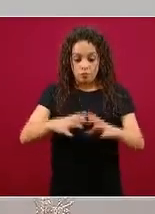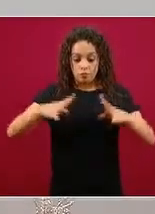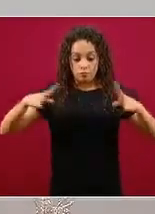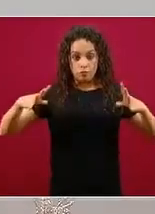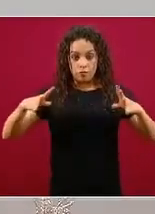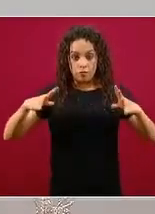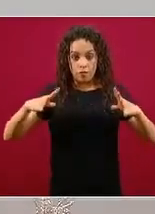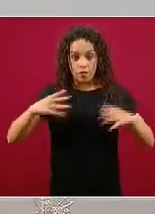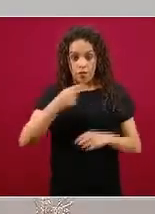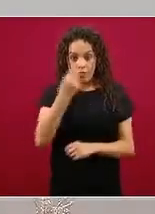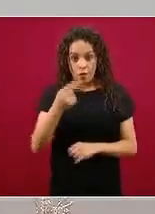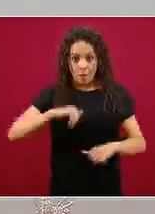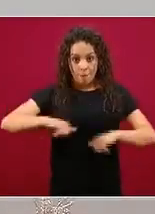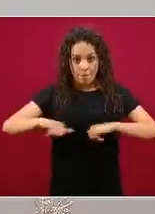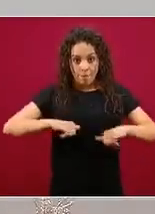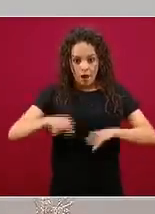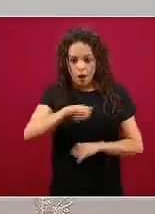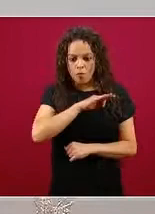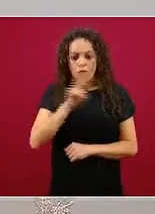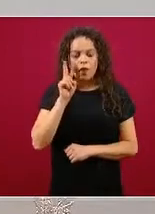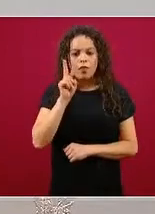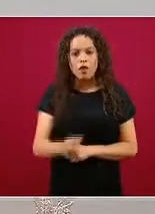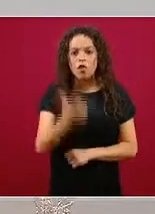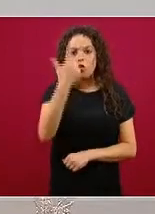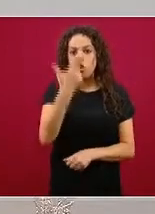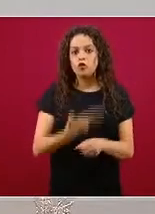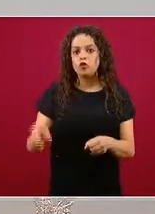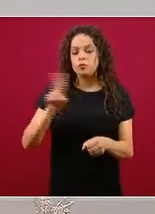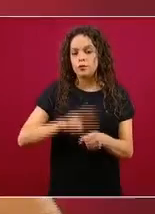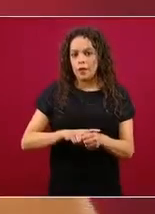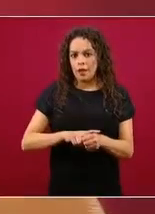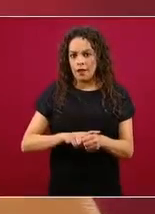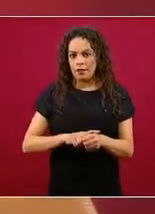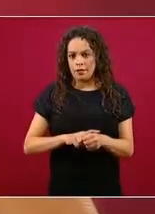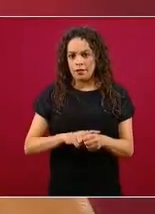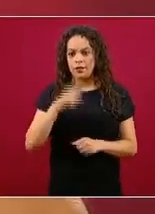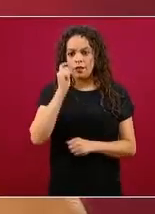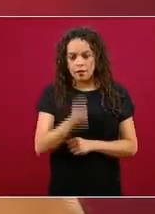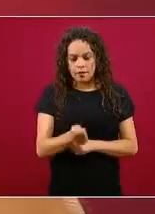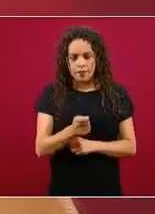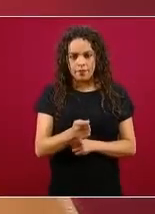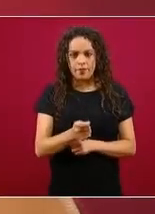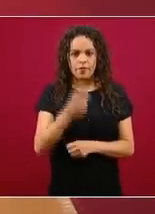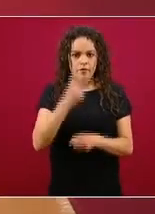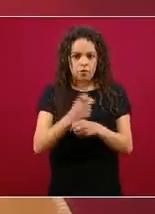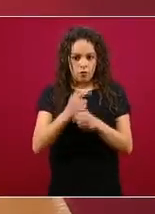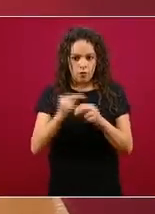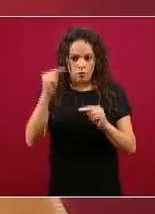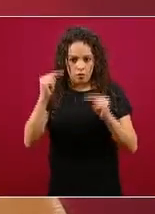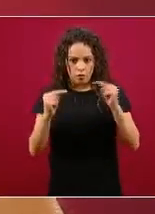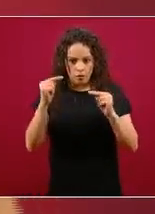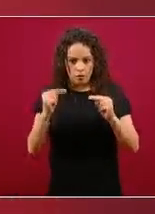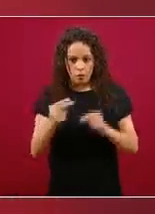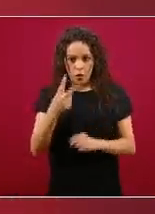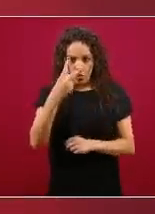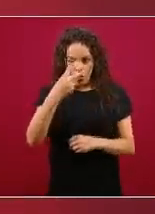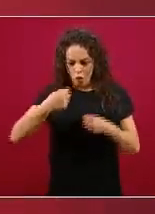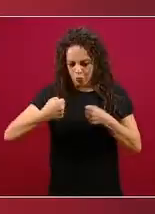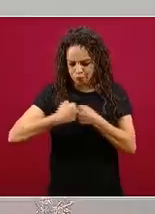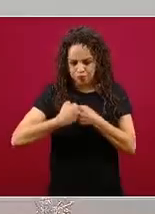aquí yo estoy viendo dos hospitales de segundo nivel pegaditos, un no COVID y uno no COVID.